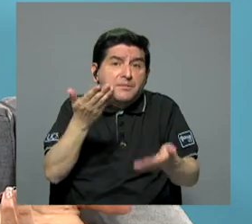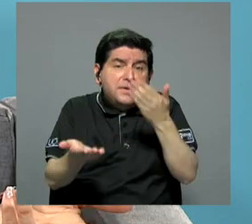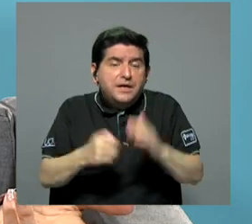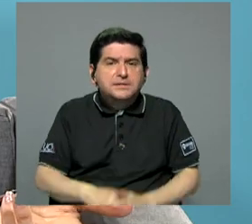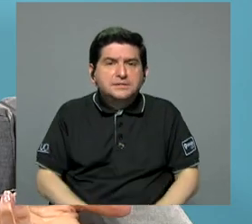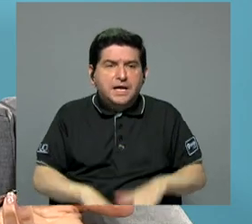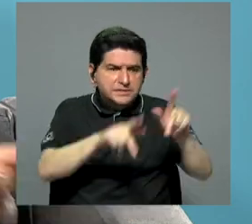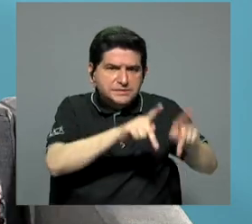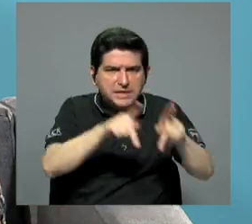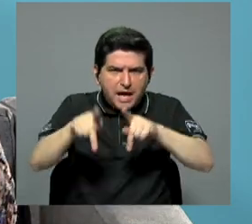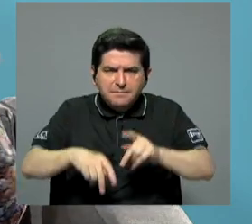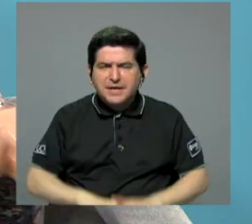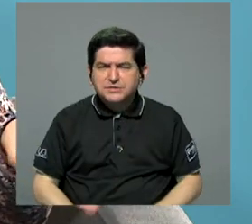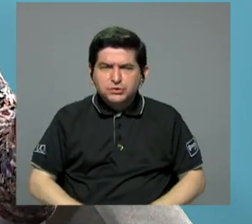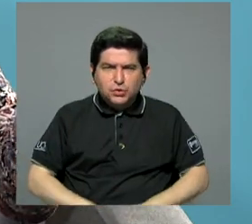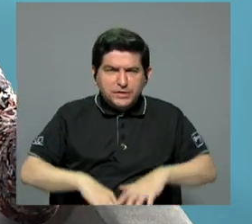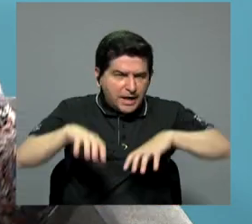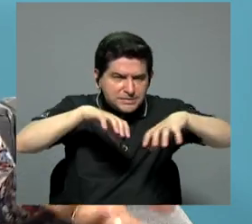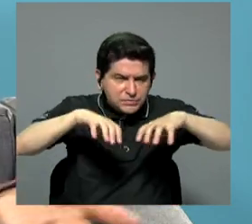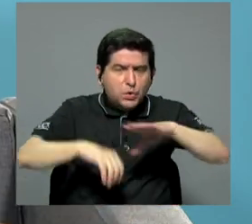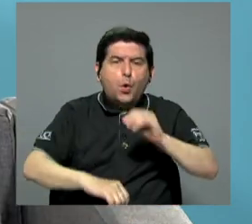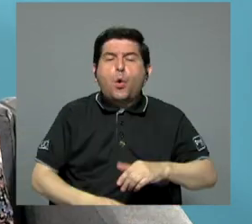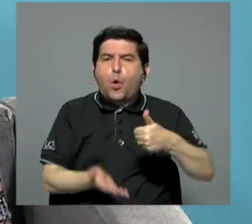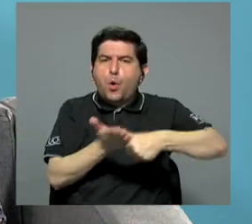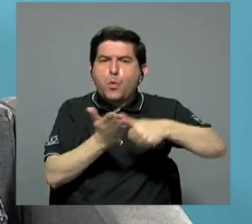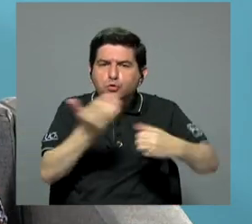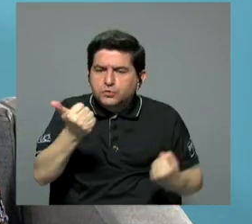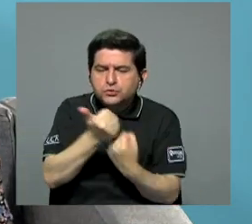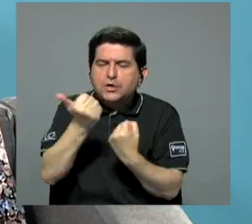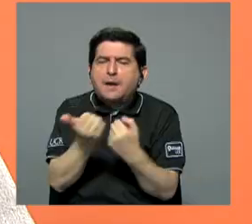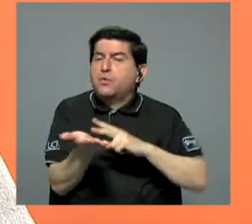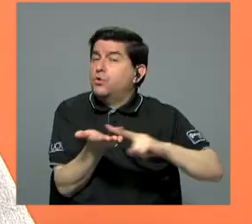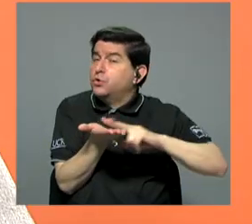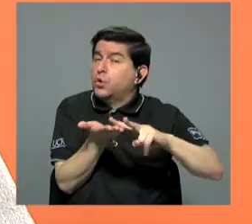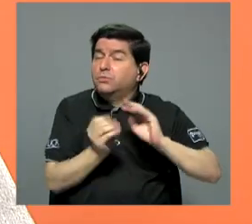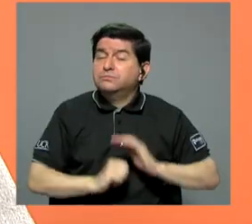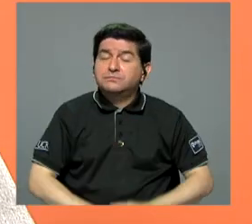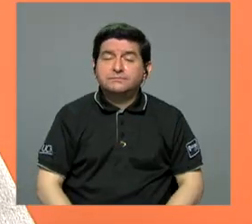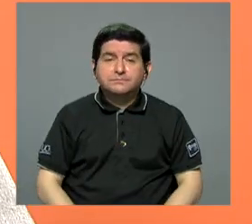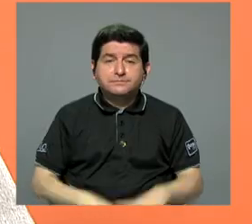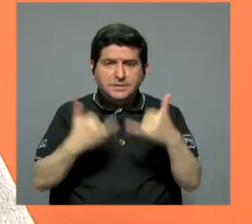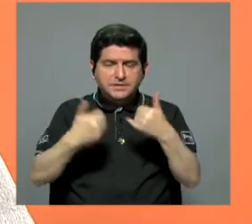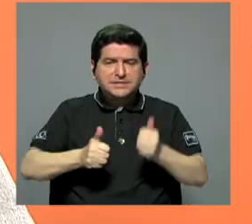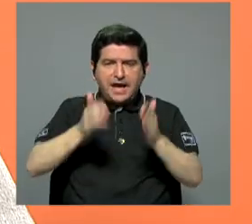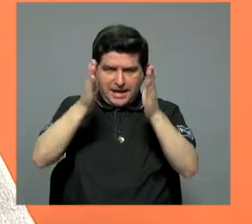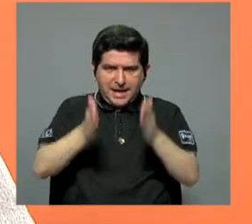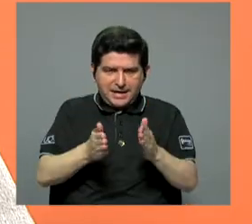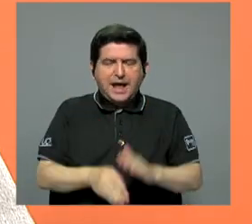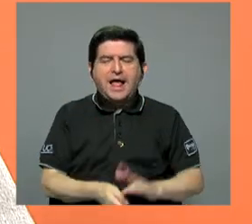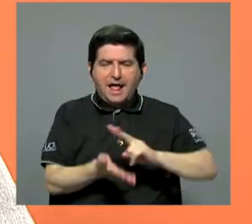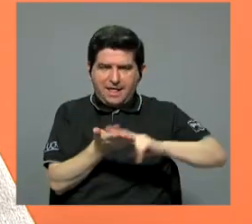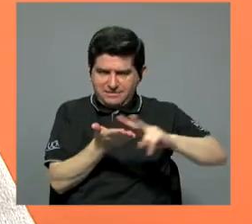figuras, personas y votos a favor del Partido de Liberación Nacional. Sí, ya el candidato de